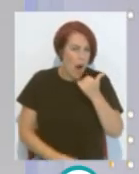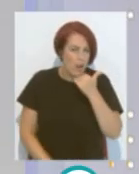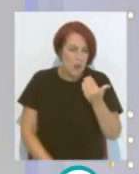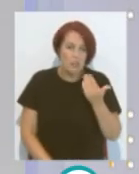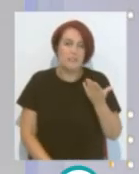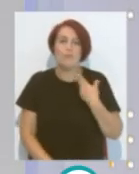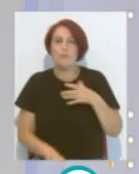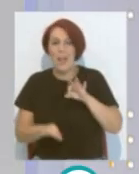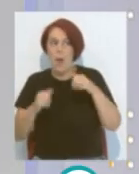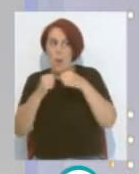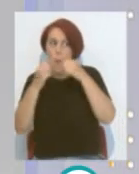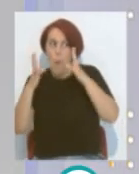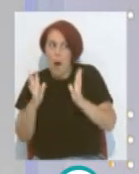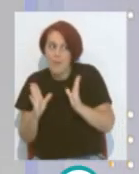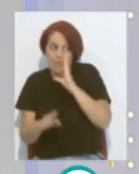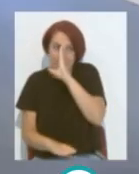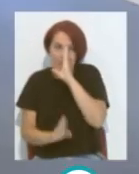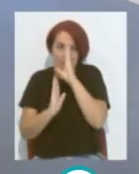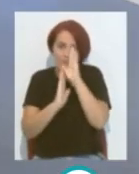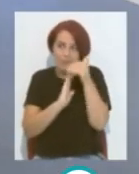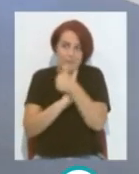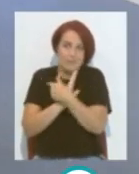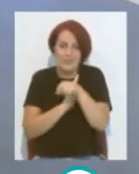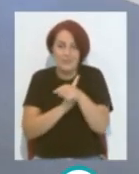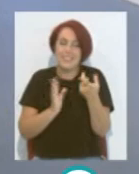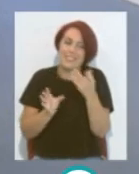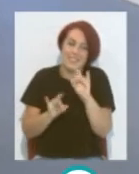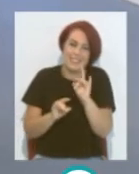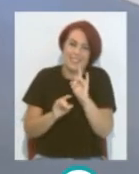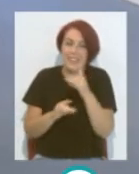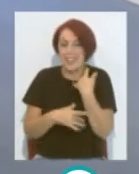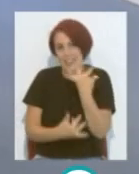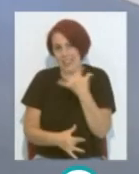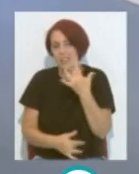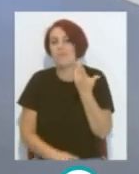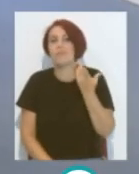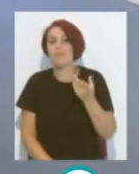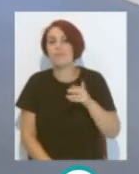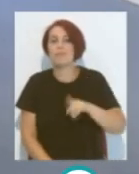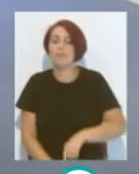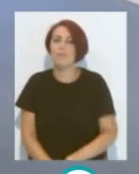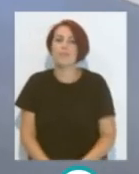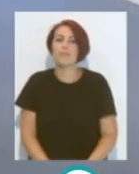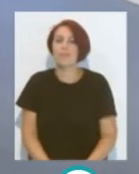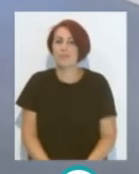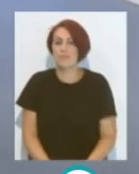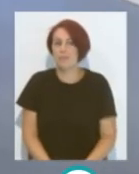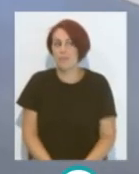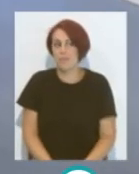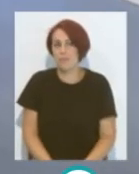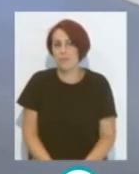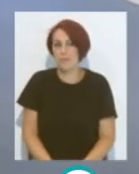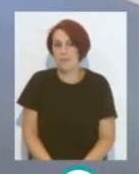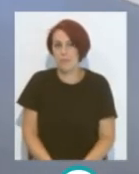como dicen Sí, sí, en la cueva Pero bueno También son respetables ¿no? Porque